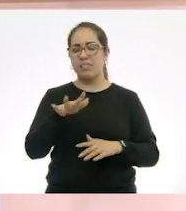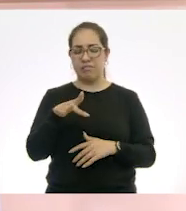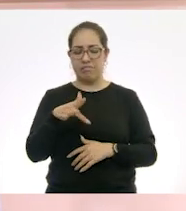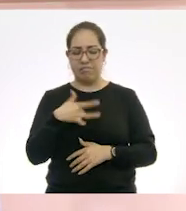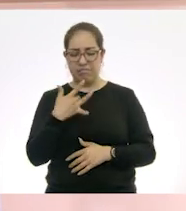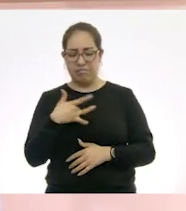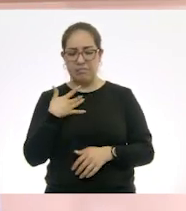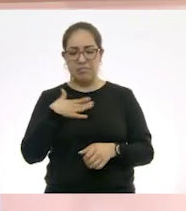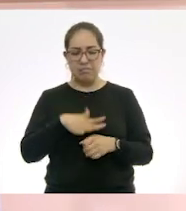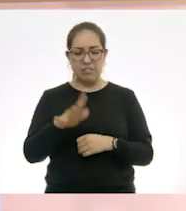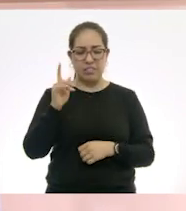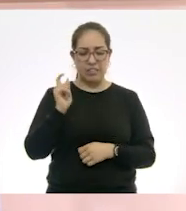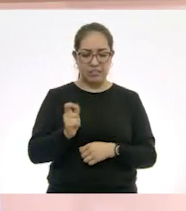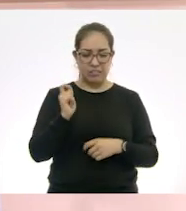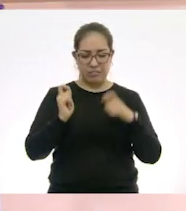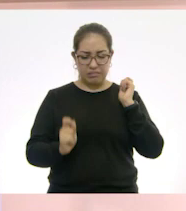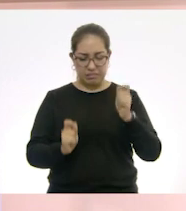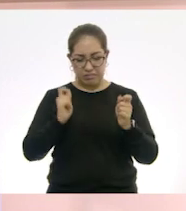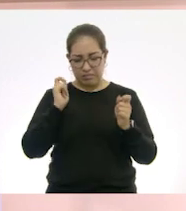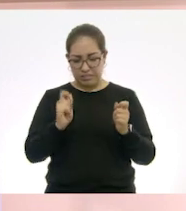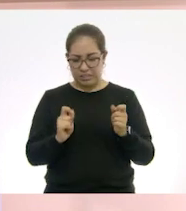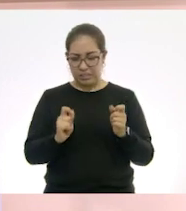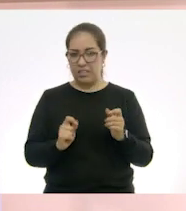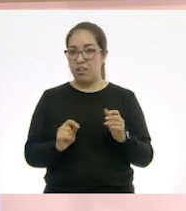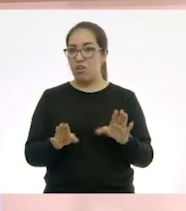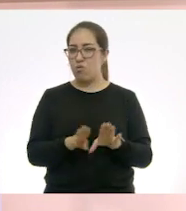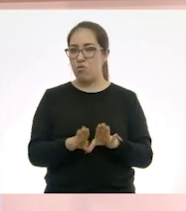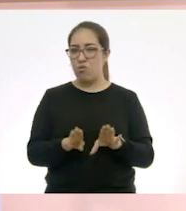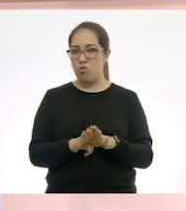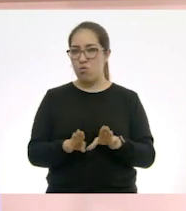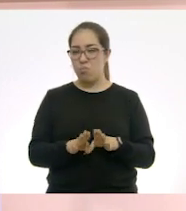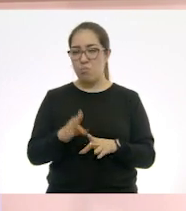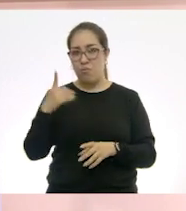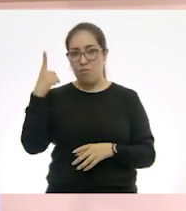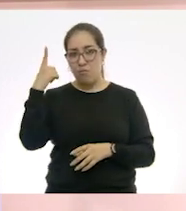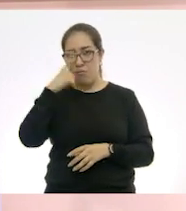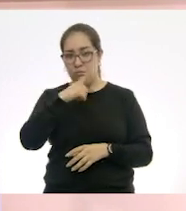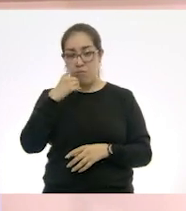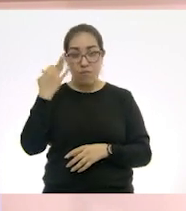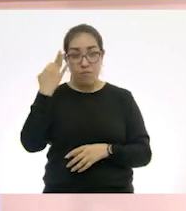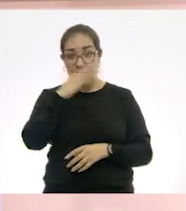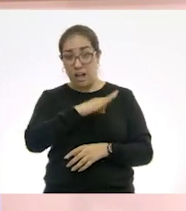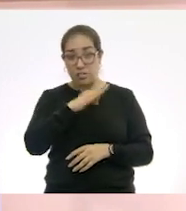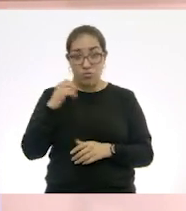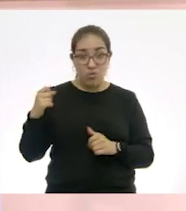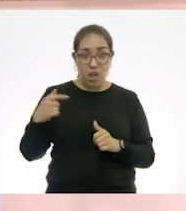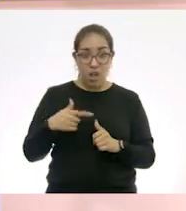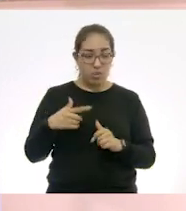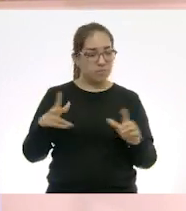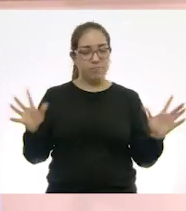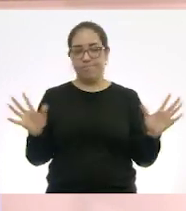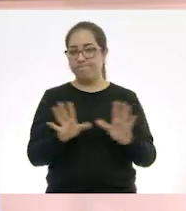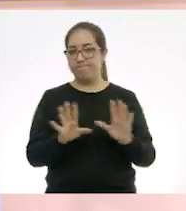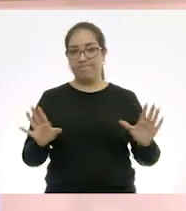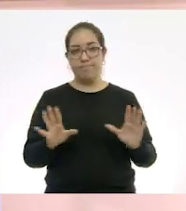tener mucho cuidado. Que no vayamos a falsear la información, a poner una cosa que no es correcta. Como es una